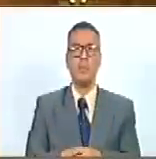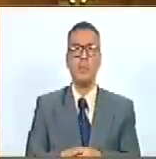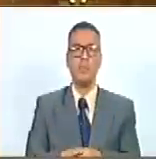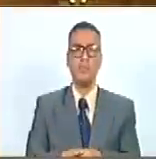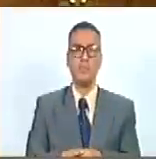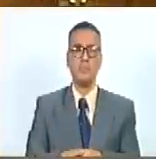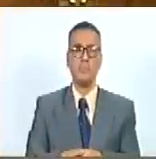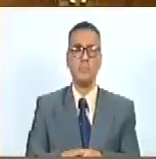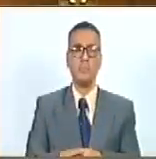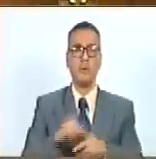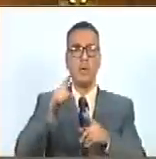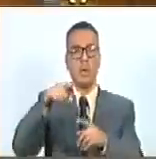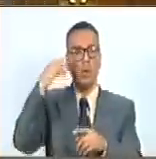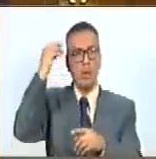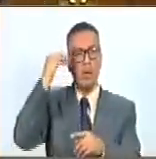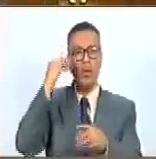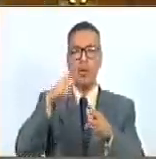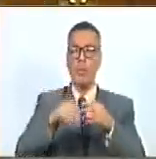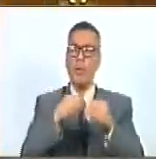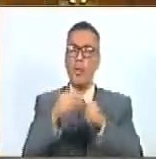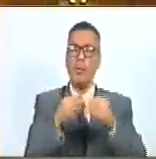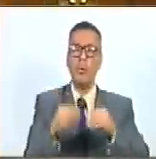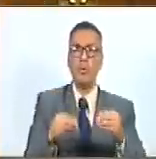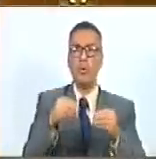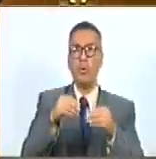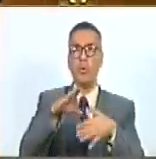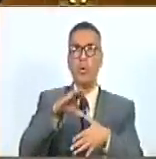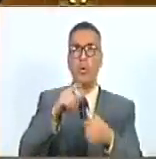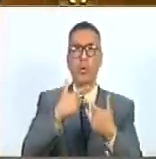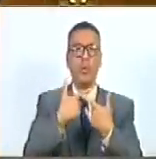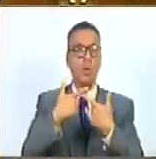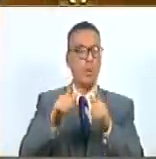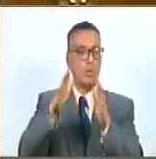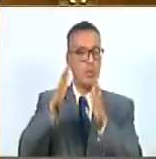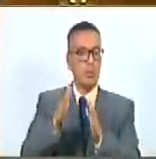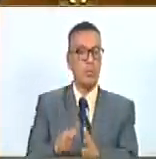Y es considerado por muchos pueblos del sur como su libertador.